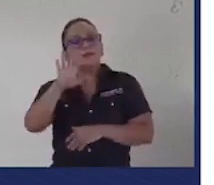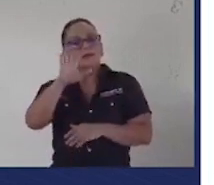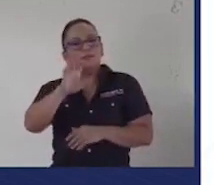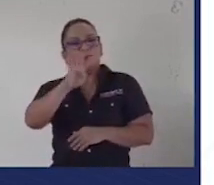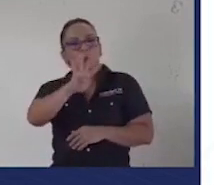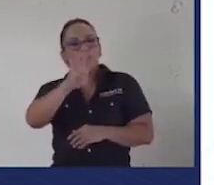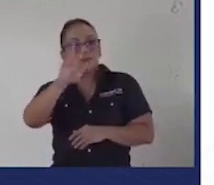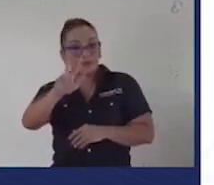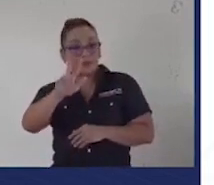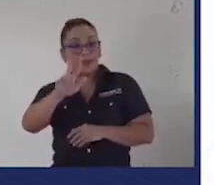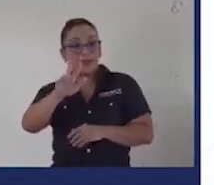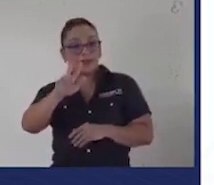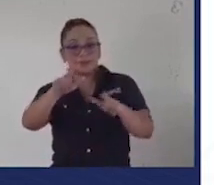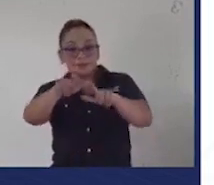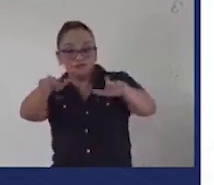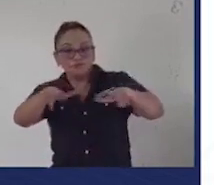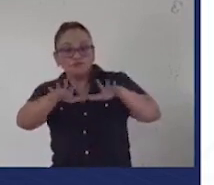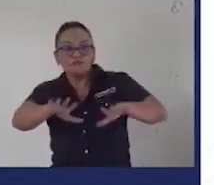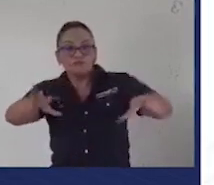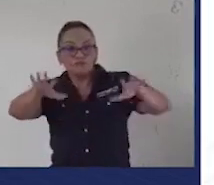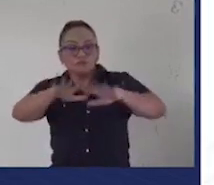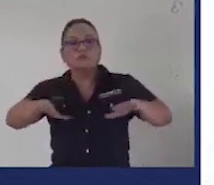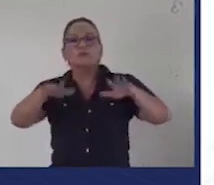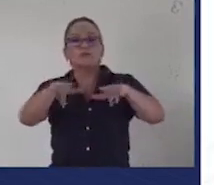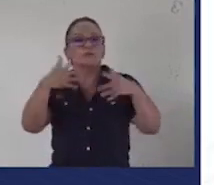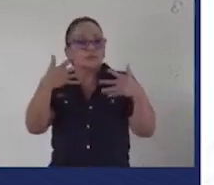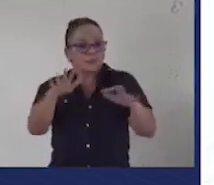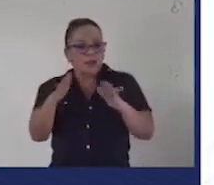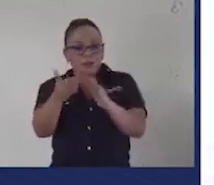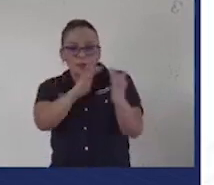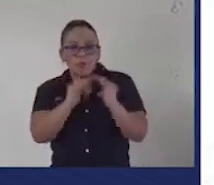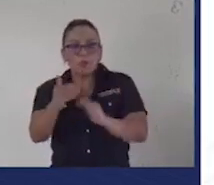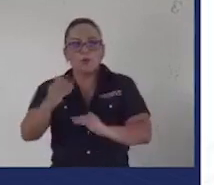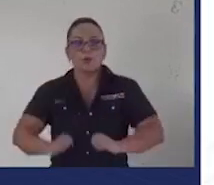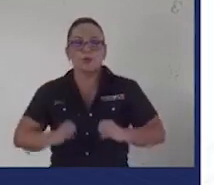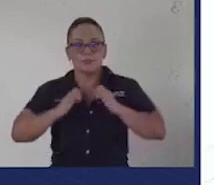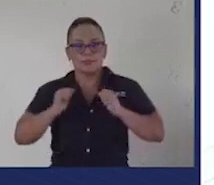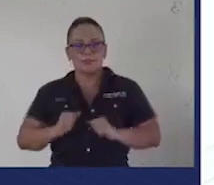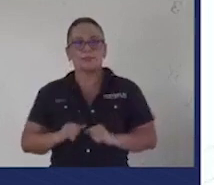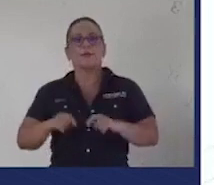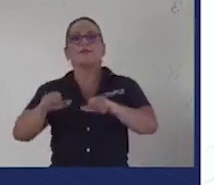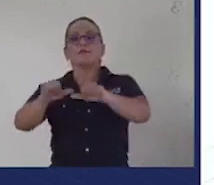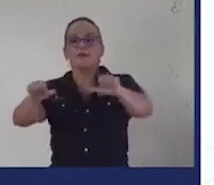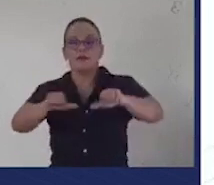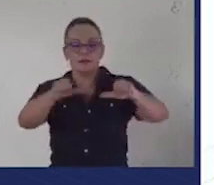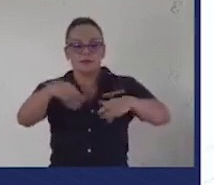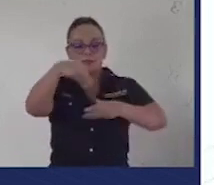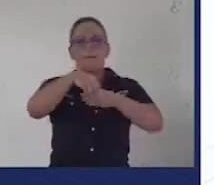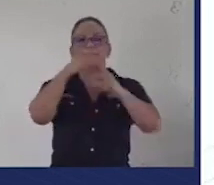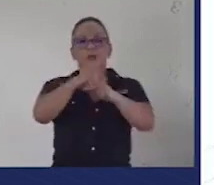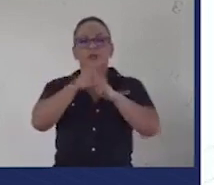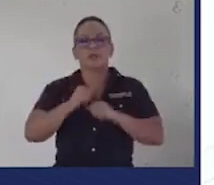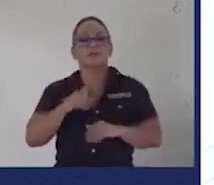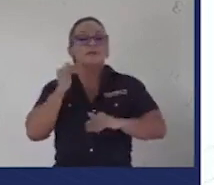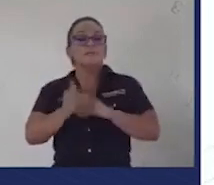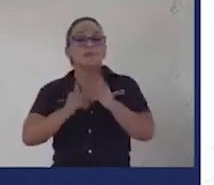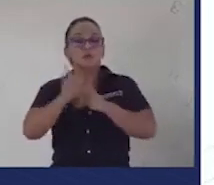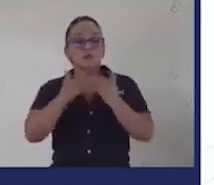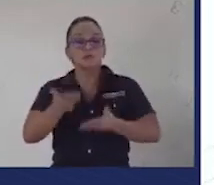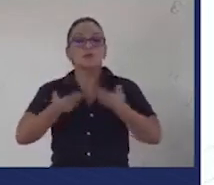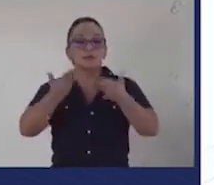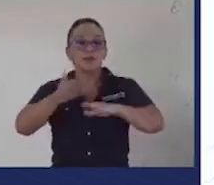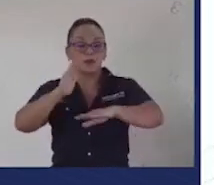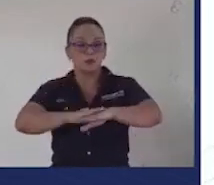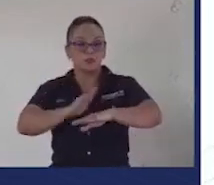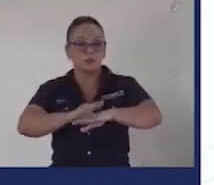hectáreas corresponden a poblados ya existentes en áreas protegidas. El proceso de entrega de concesiones